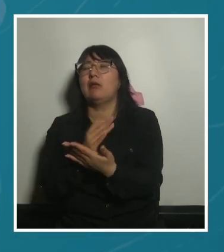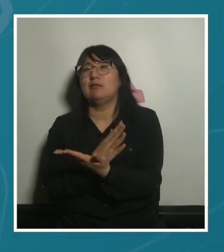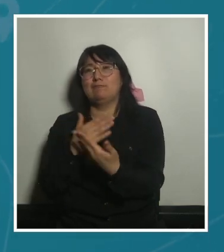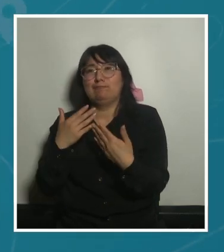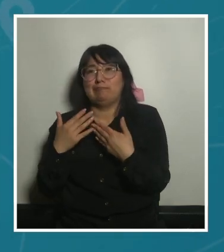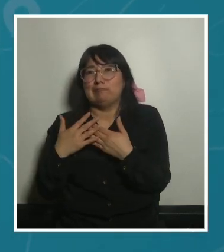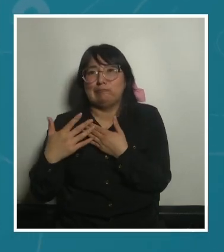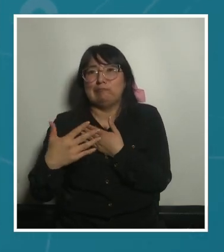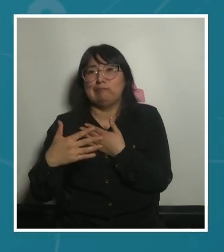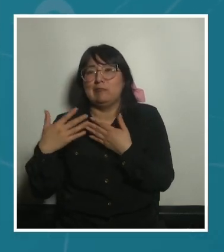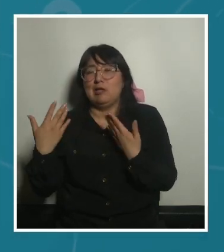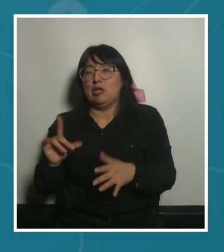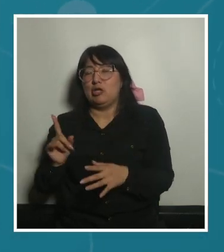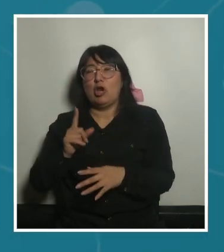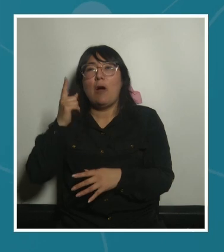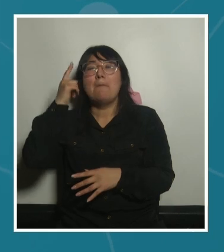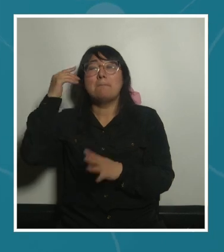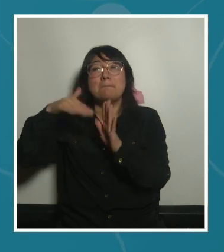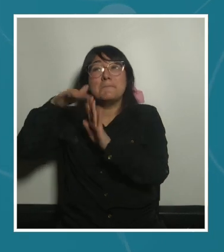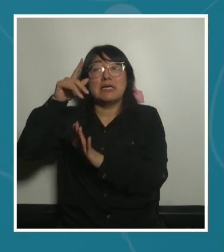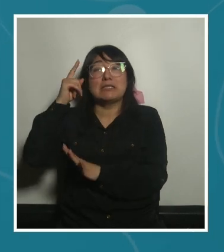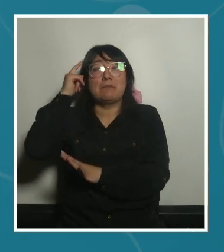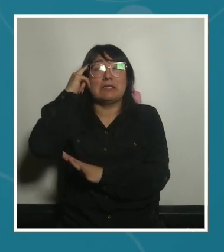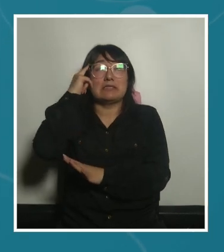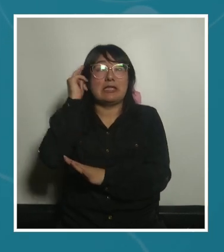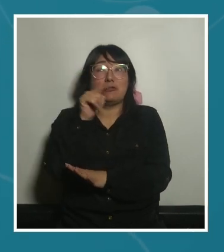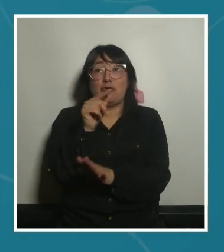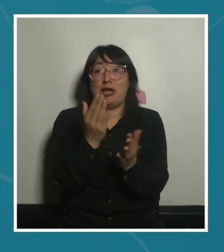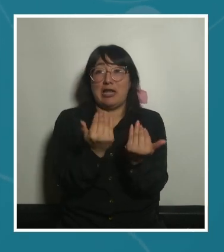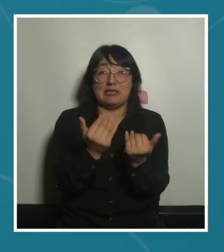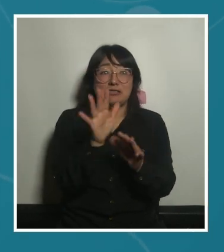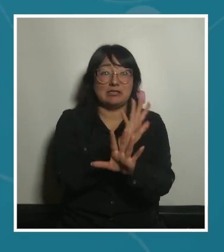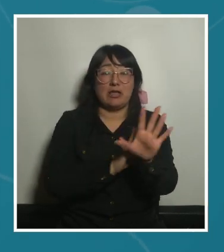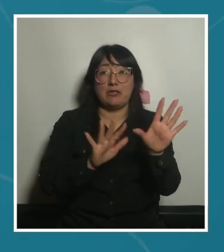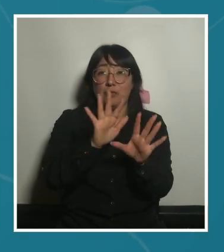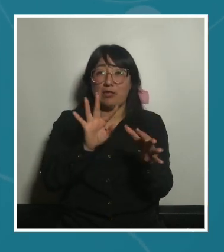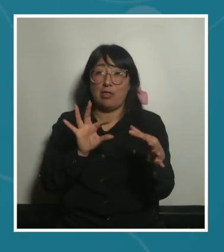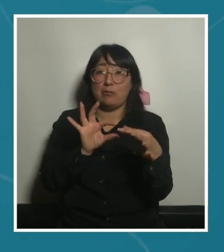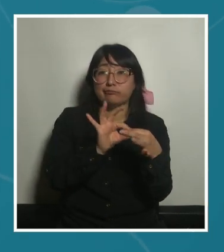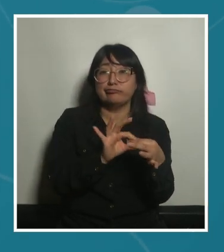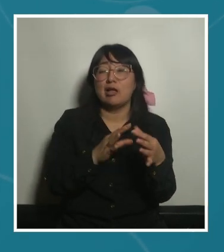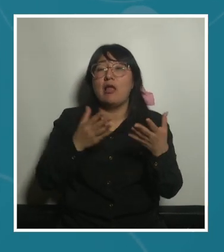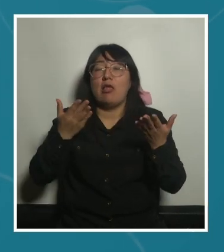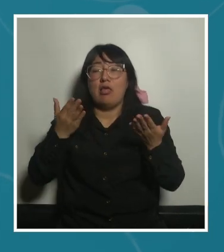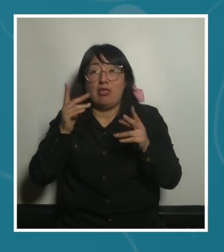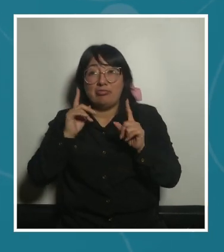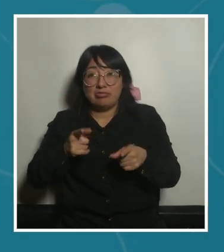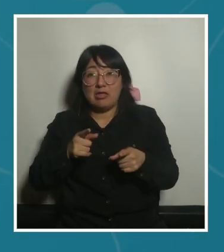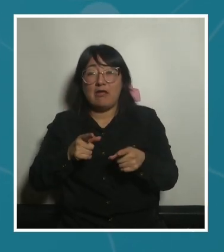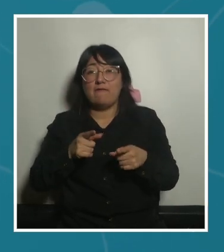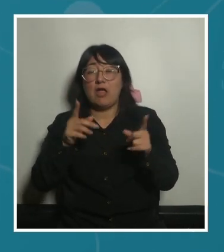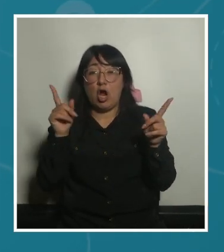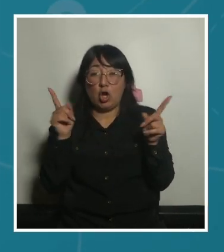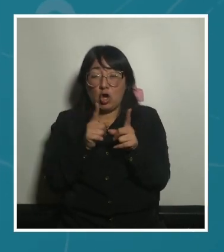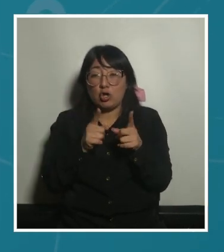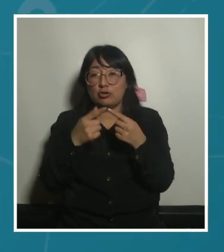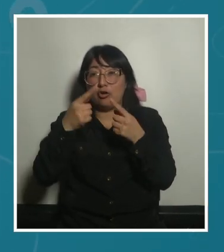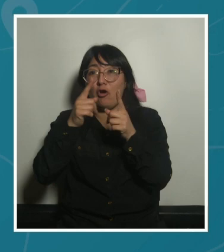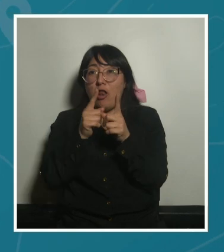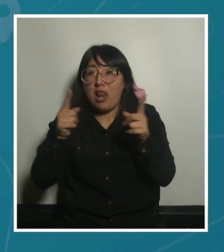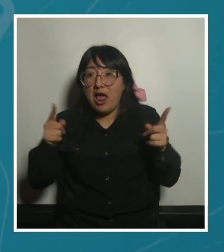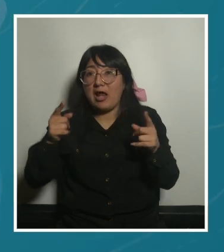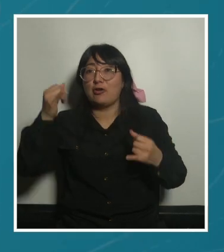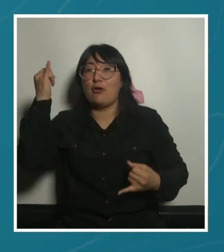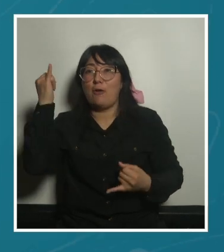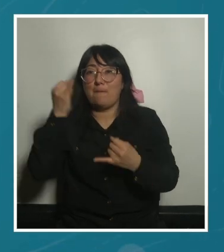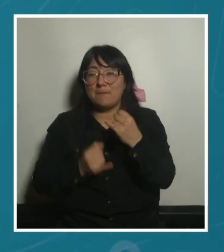cuenta la idea de la interdependencia de la ecodependencia tiene que haber acciones a corto medio y largo plazo y